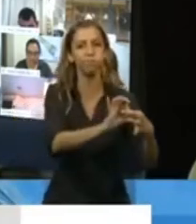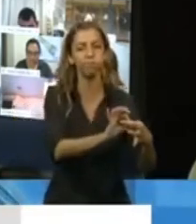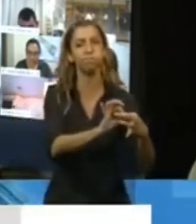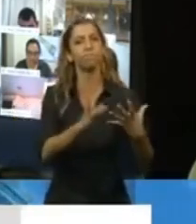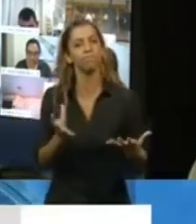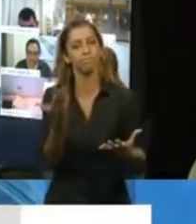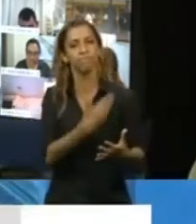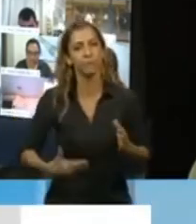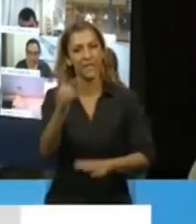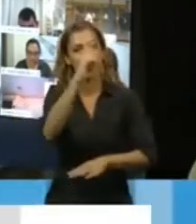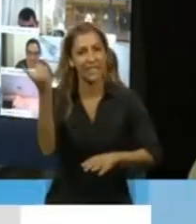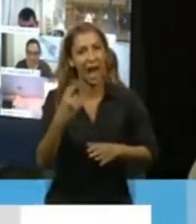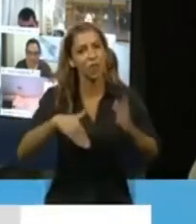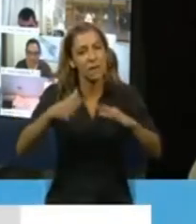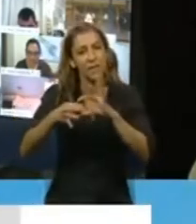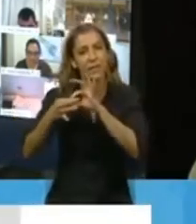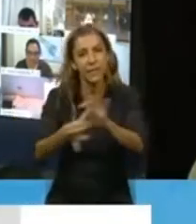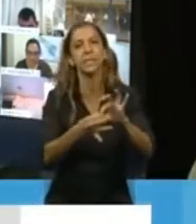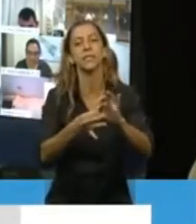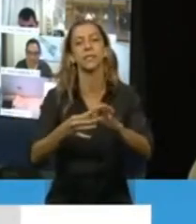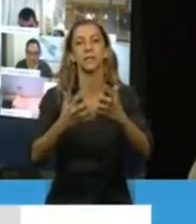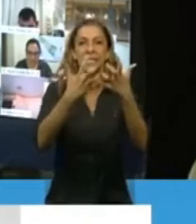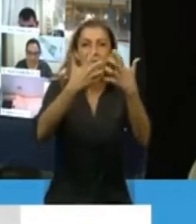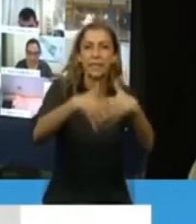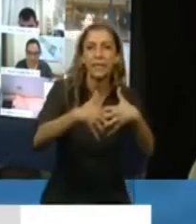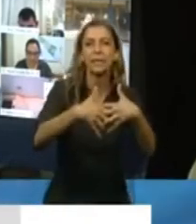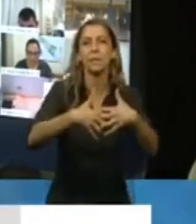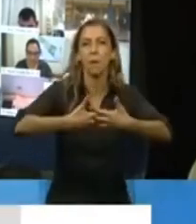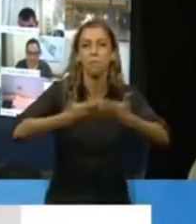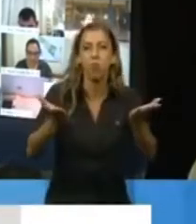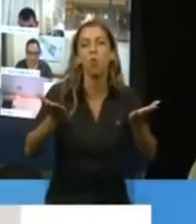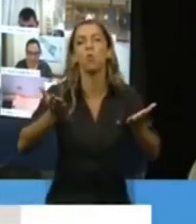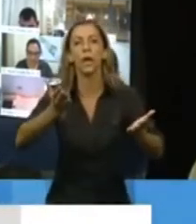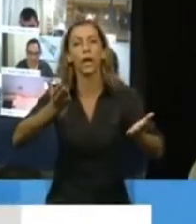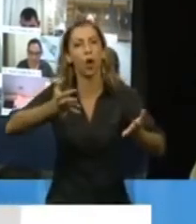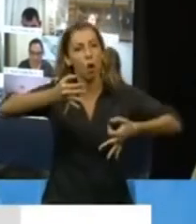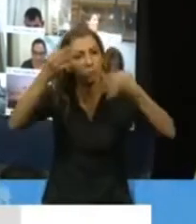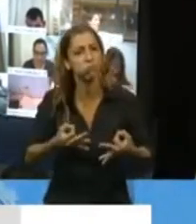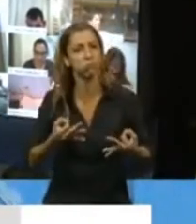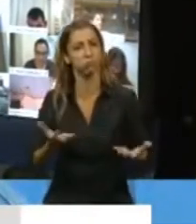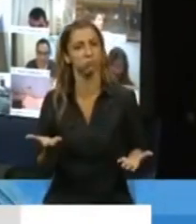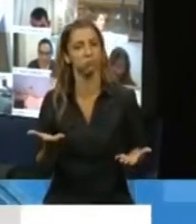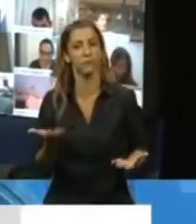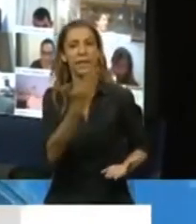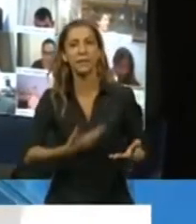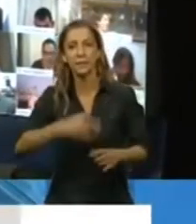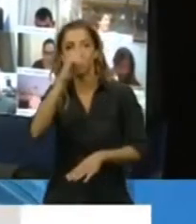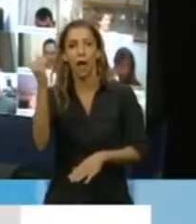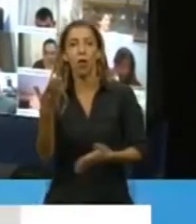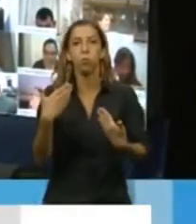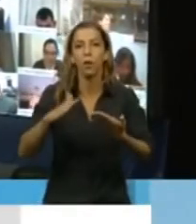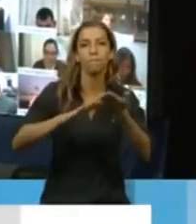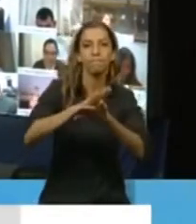con sistemas públicos transparentes, con un Estado atento y capaz de dar respuestas de manera ágil a la